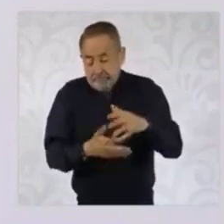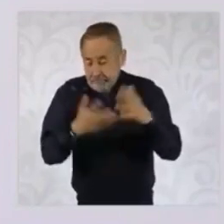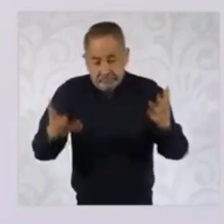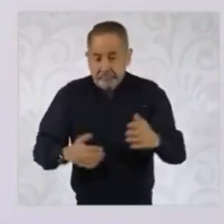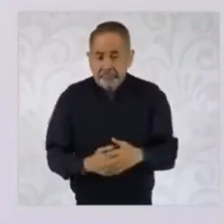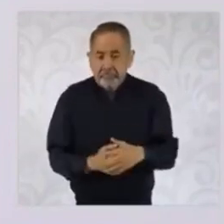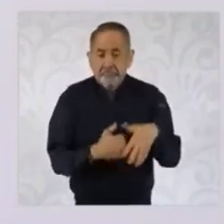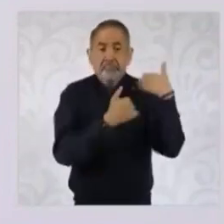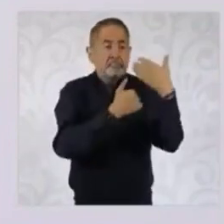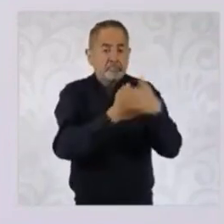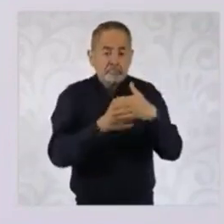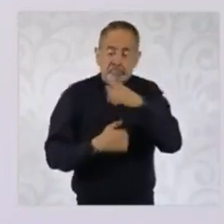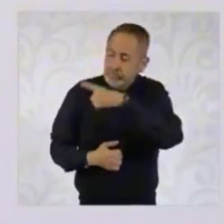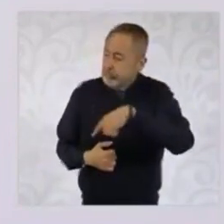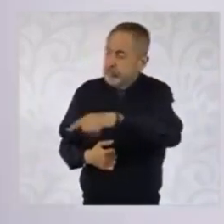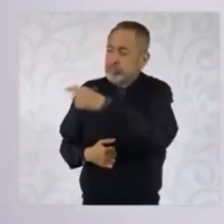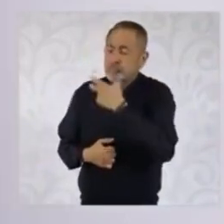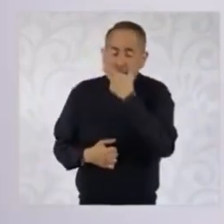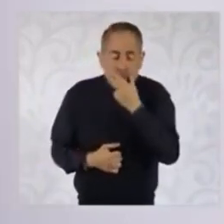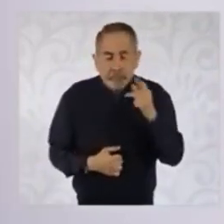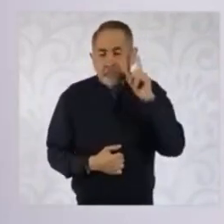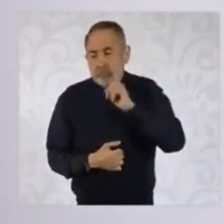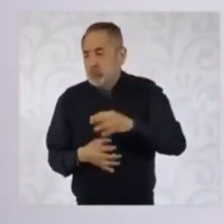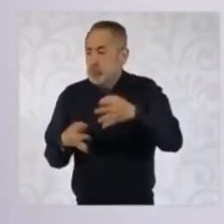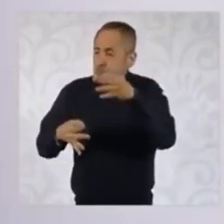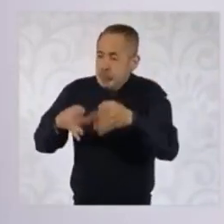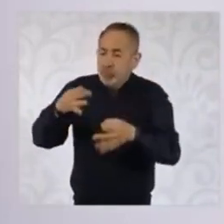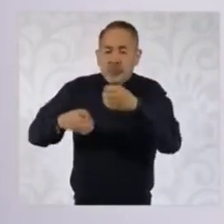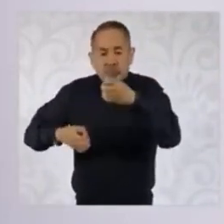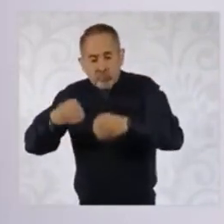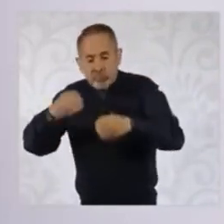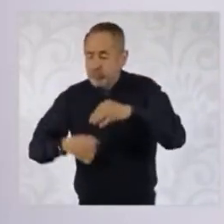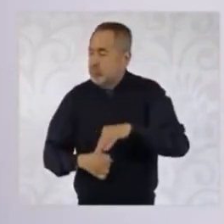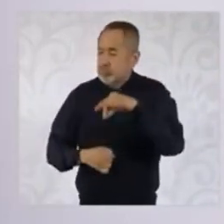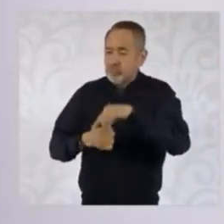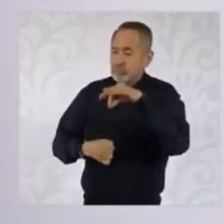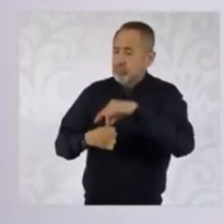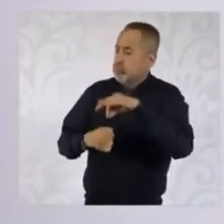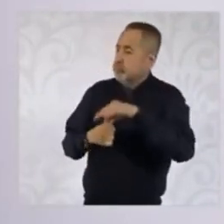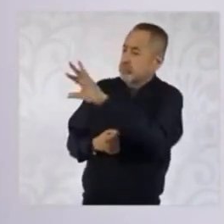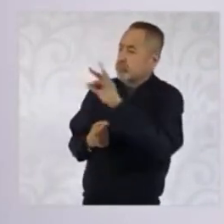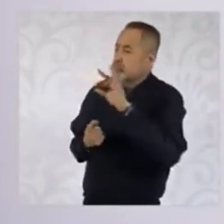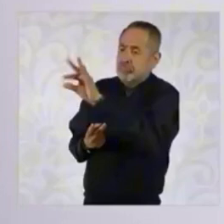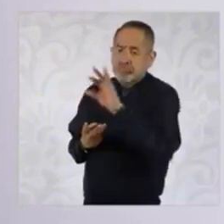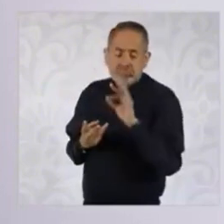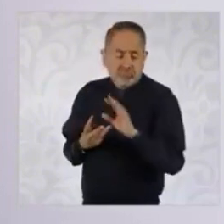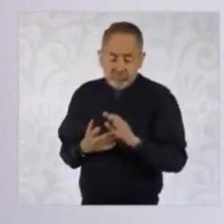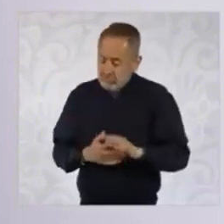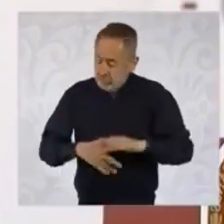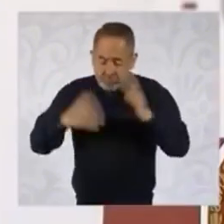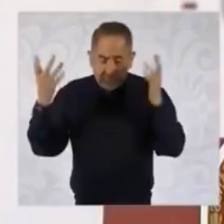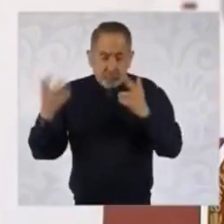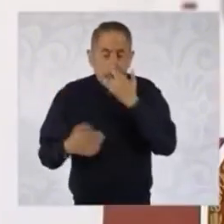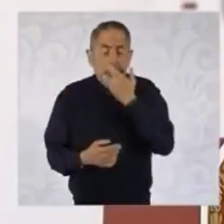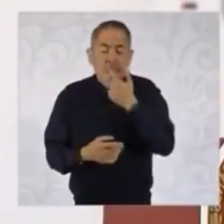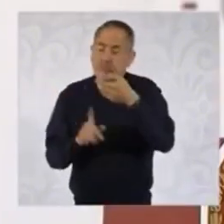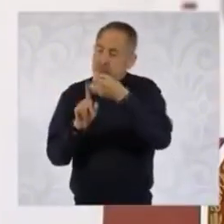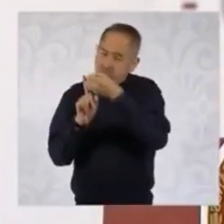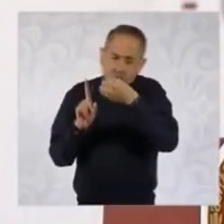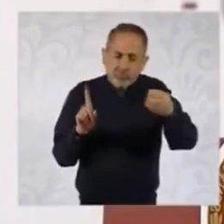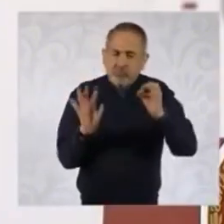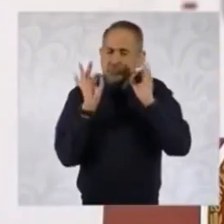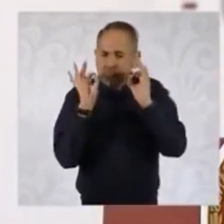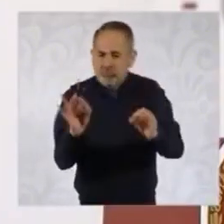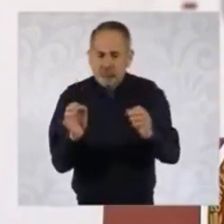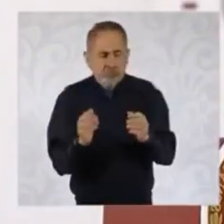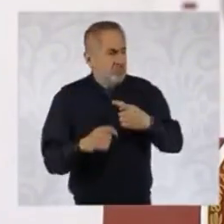de jueces, magistrados, ministros, juezas, magistradas, ministras, se lleve de la mejor manera. Vamos